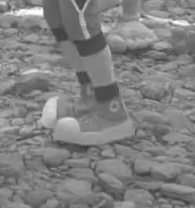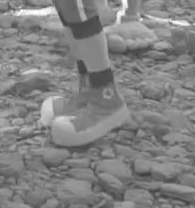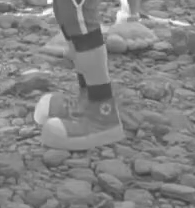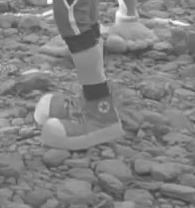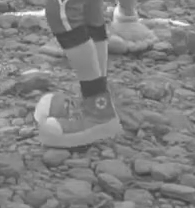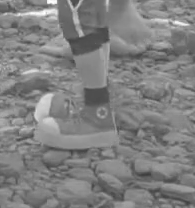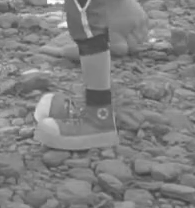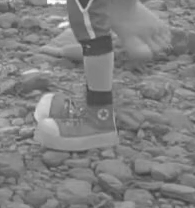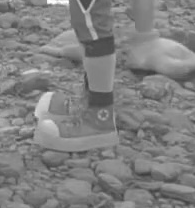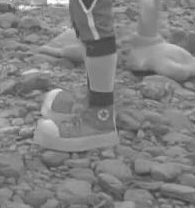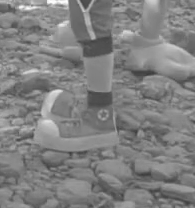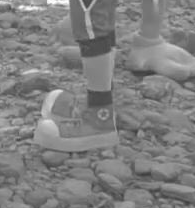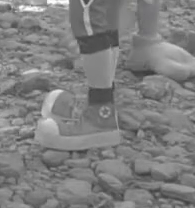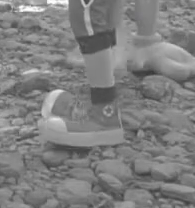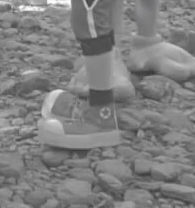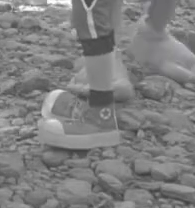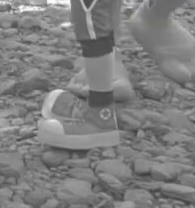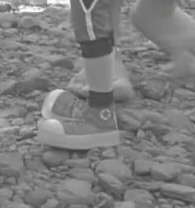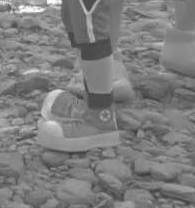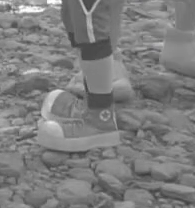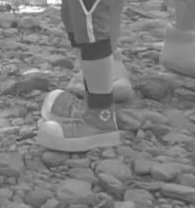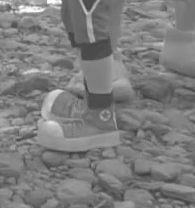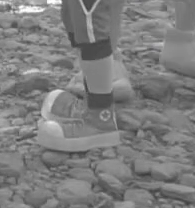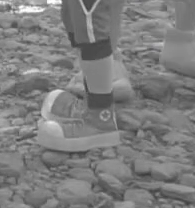28. La televisión de todos.